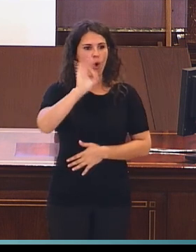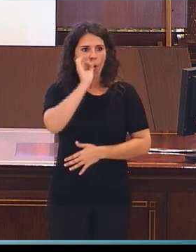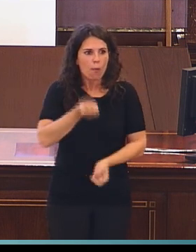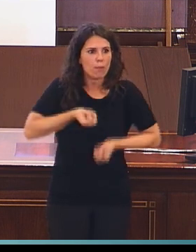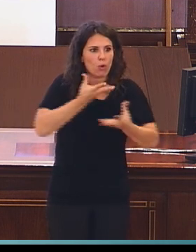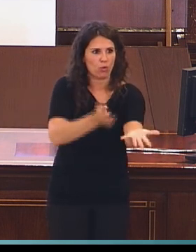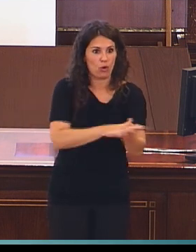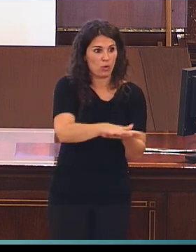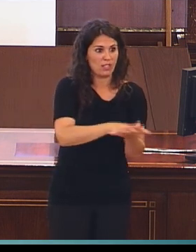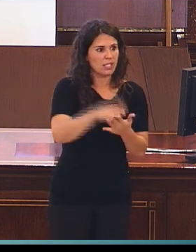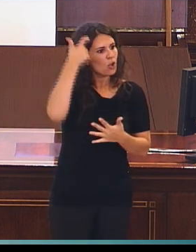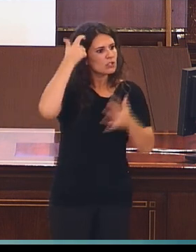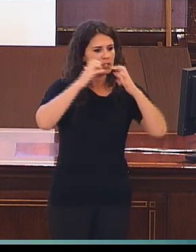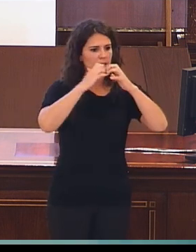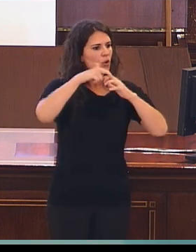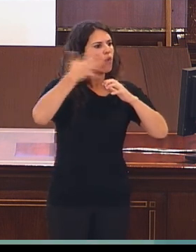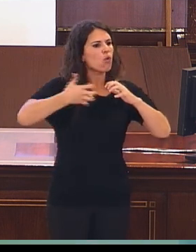las lenguas de signos.